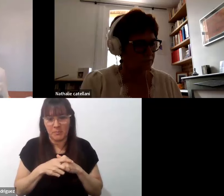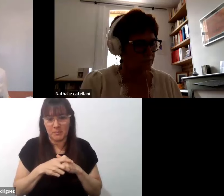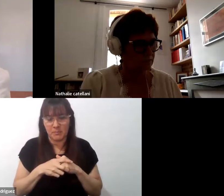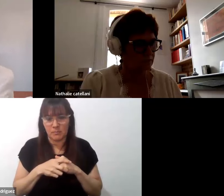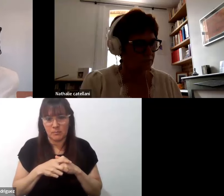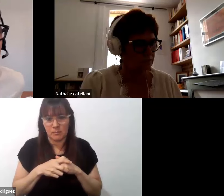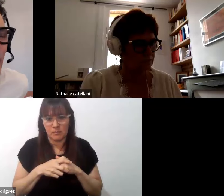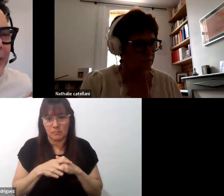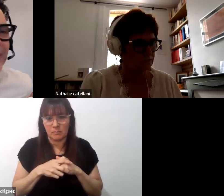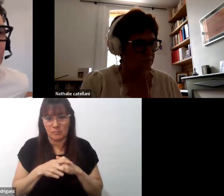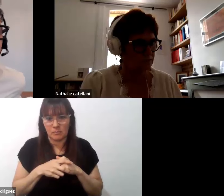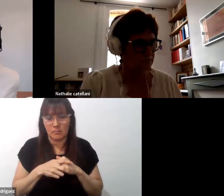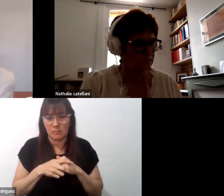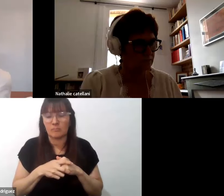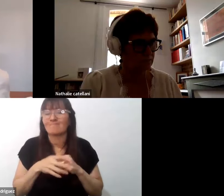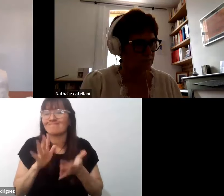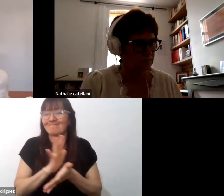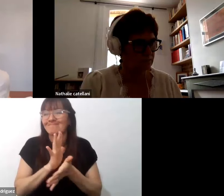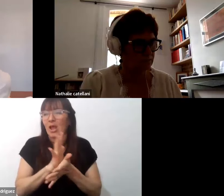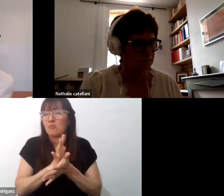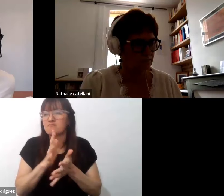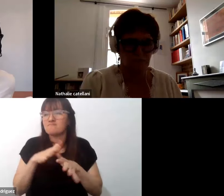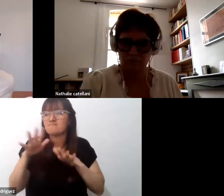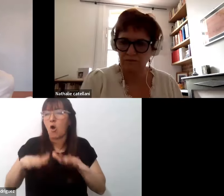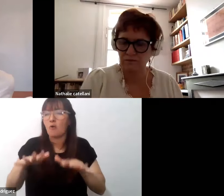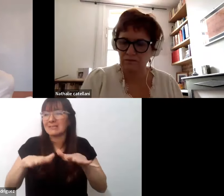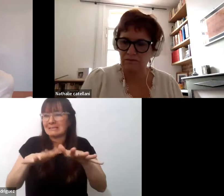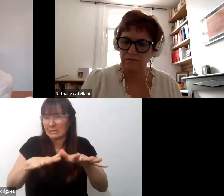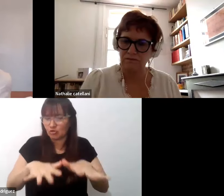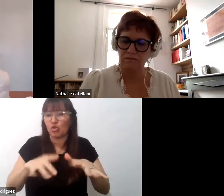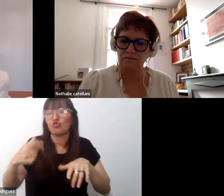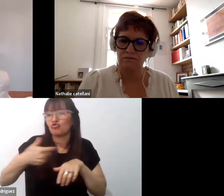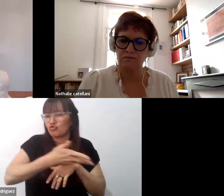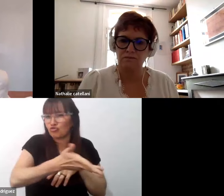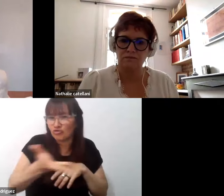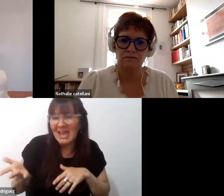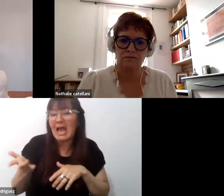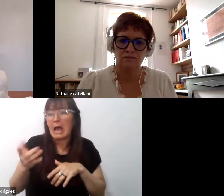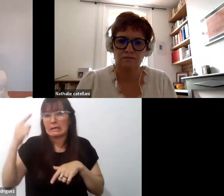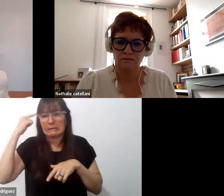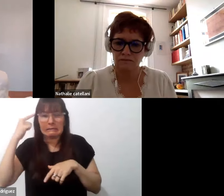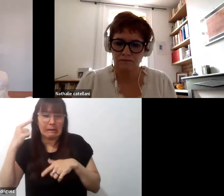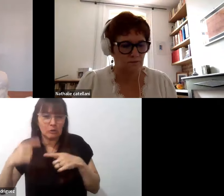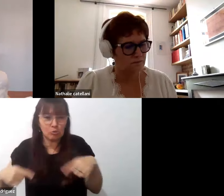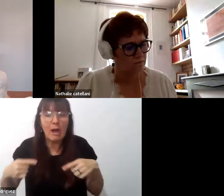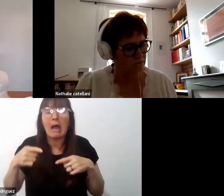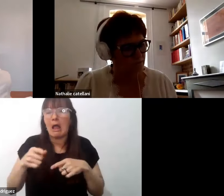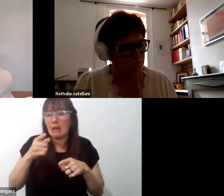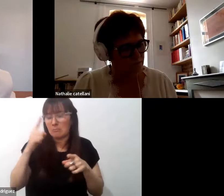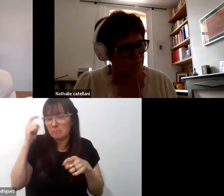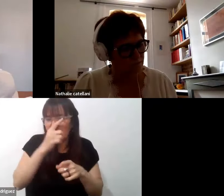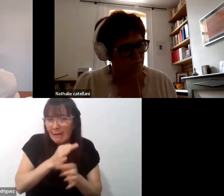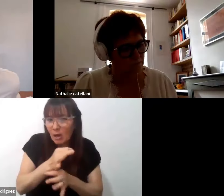y un tipo de movilización que es al mismo tiempo social, intelectual, pedagógica, pero también